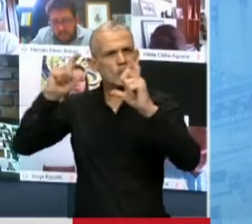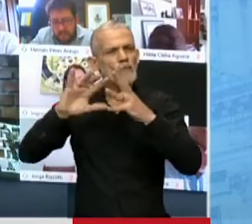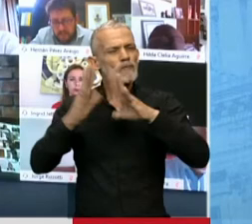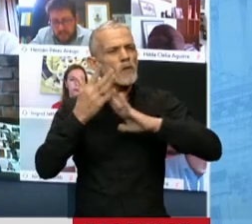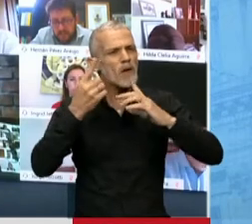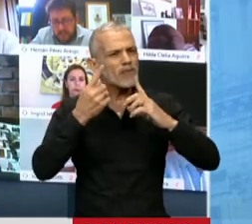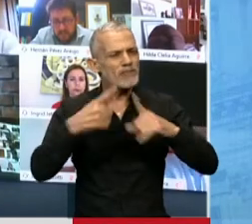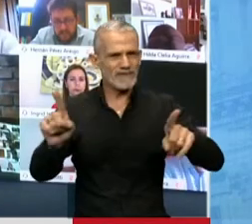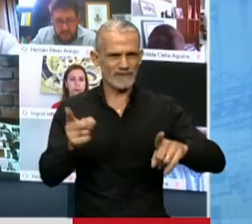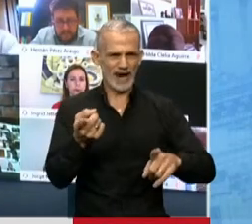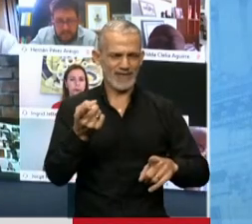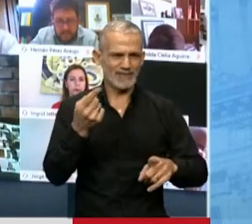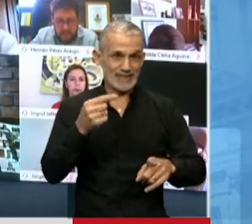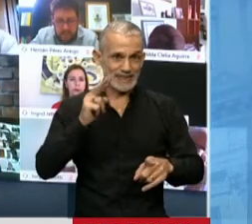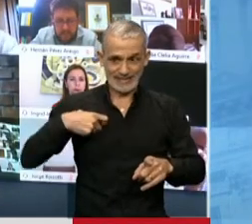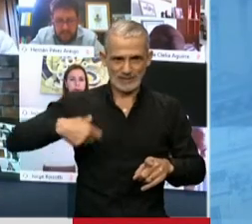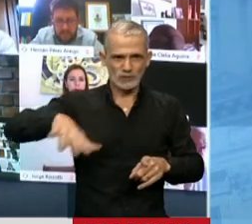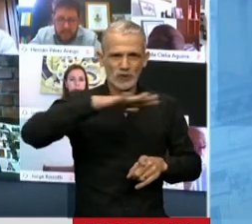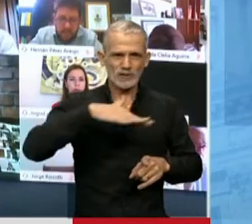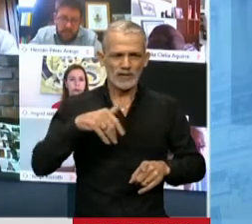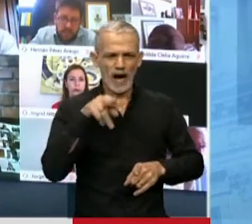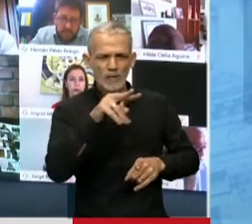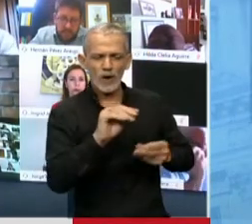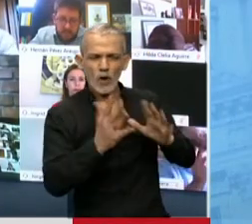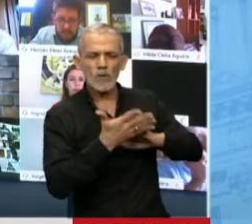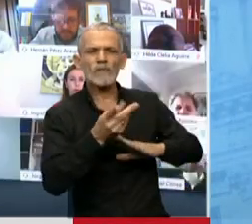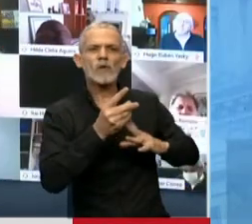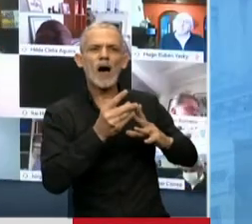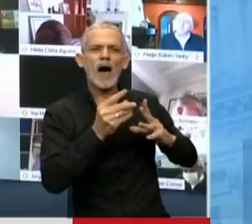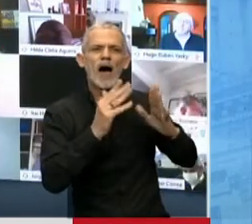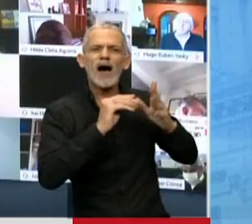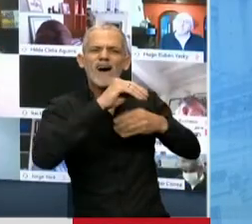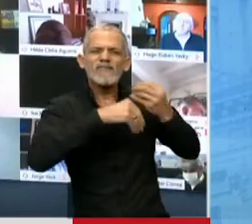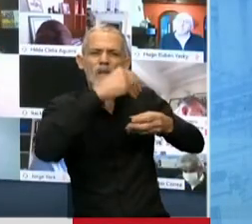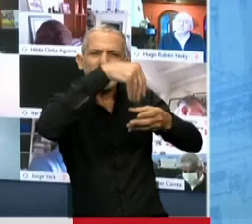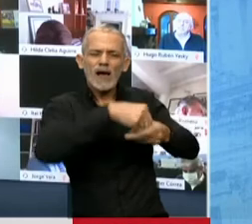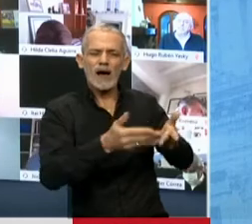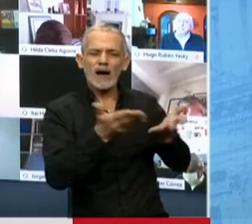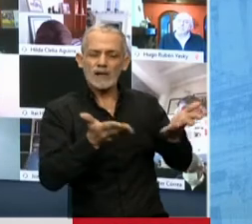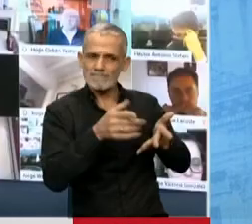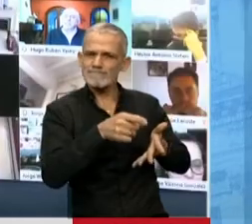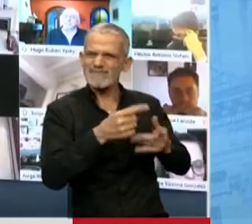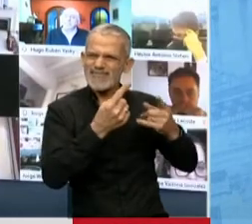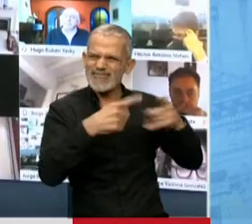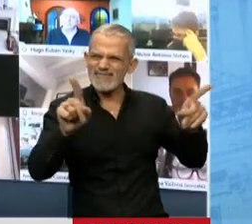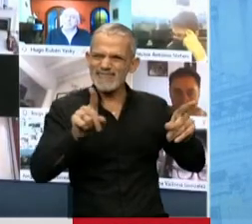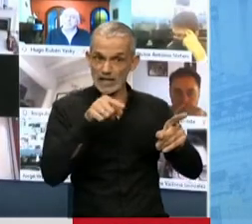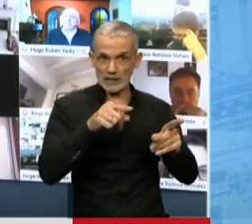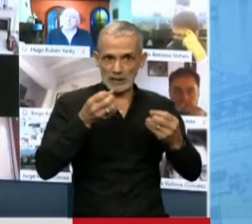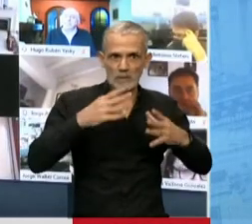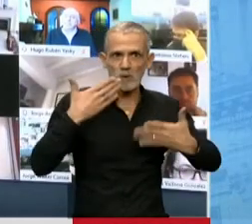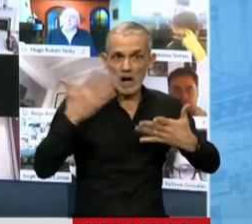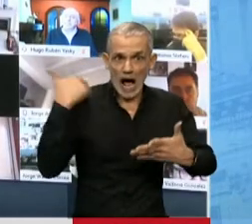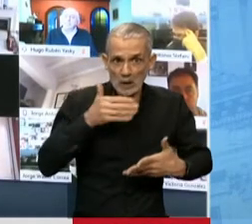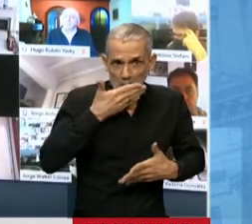manera distinta de ver a la construcción familiar. empezó a hablar en ese momento de cosas que